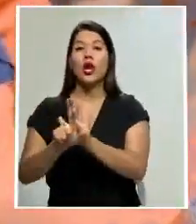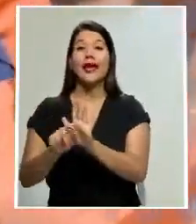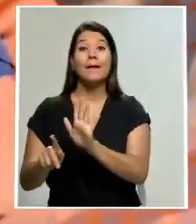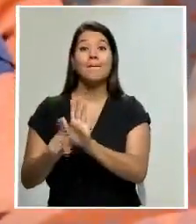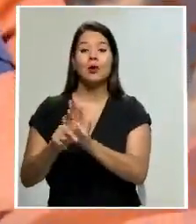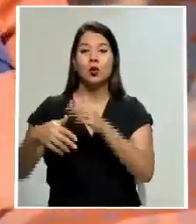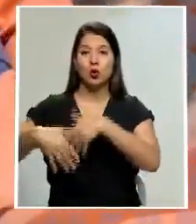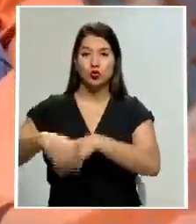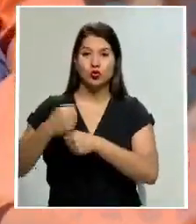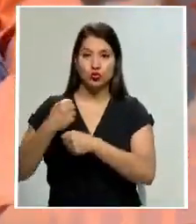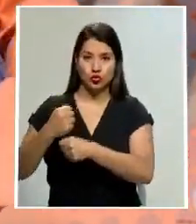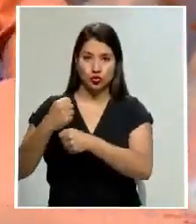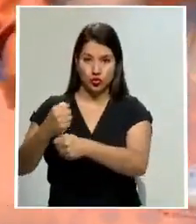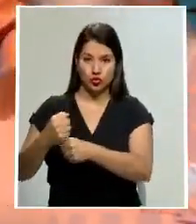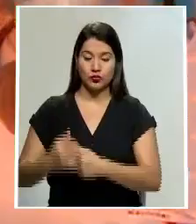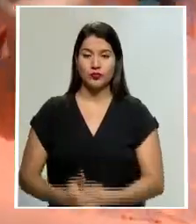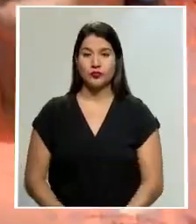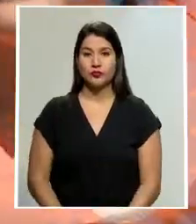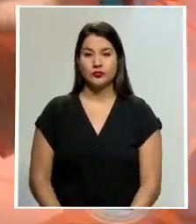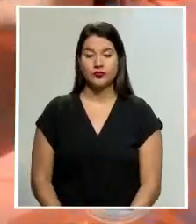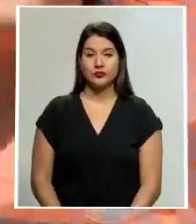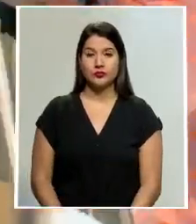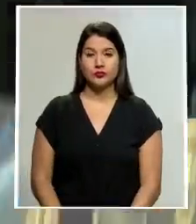resoluciones finales de los juzgados de trabajo.